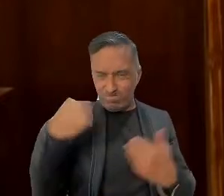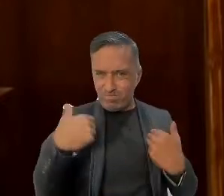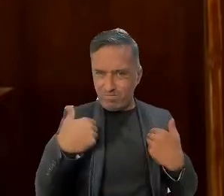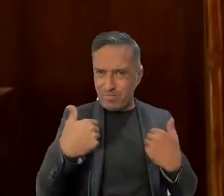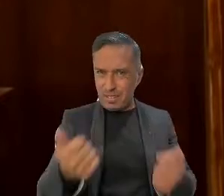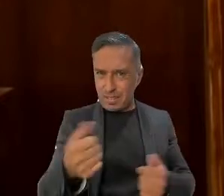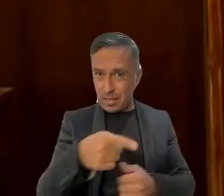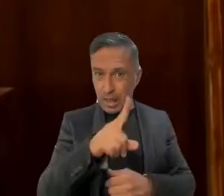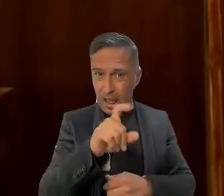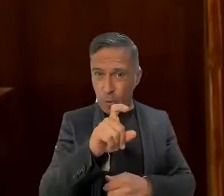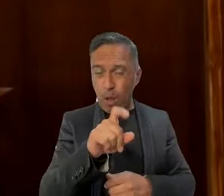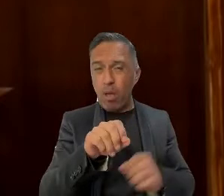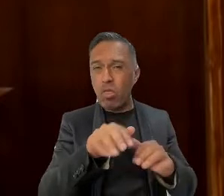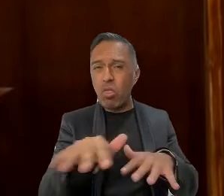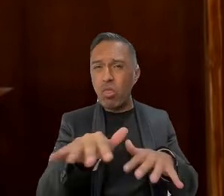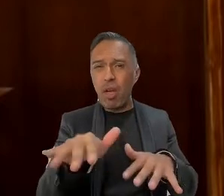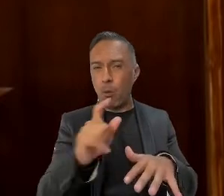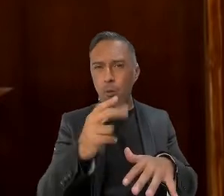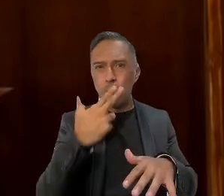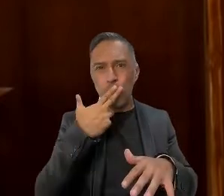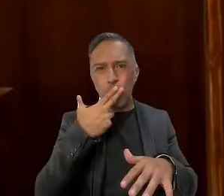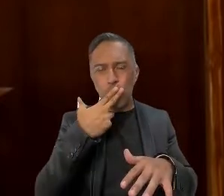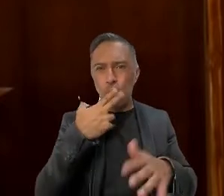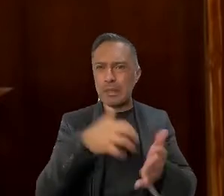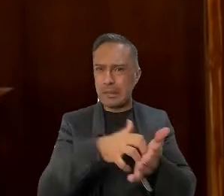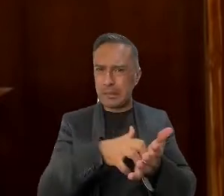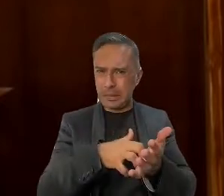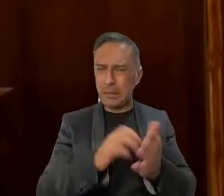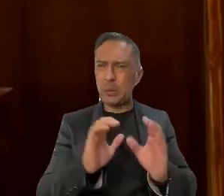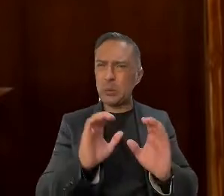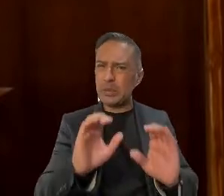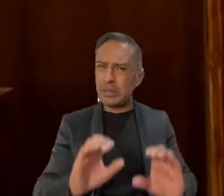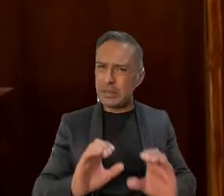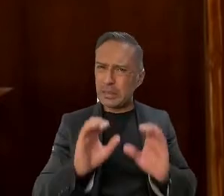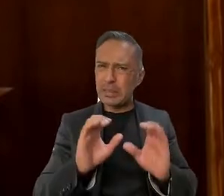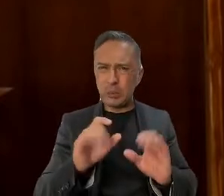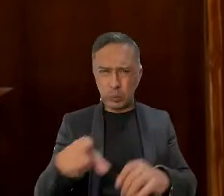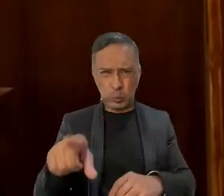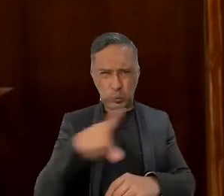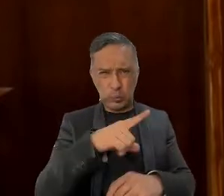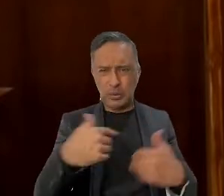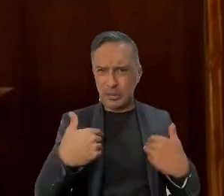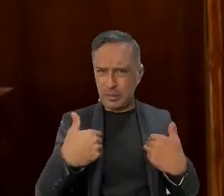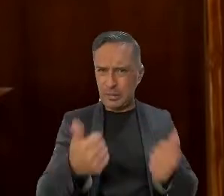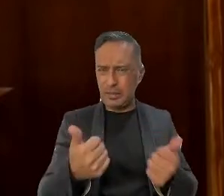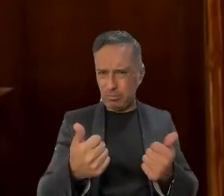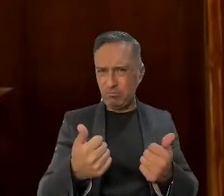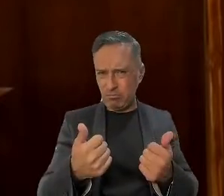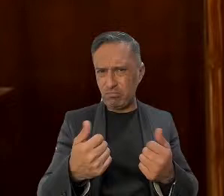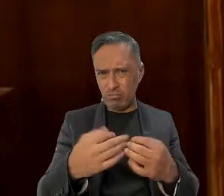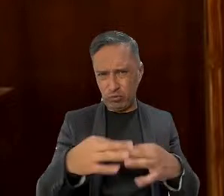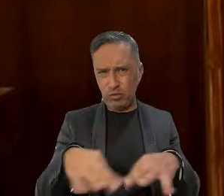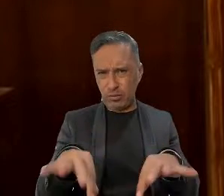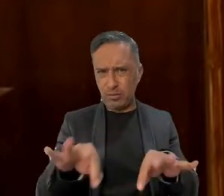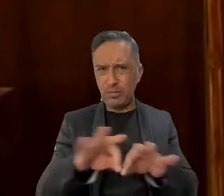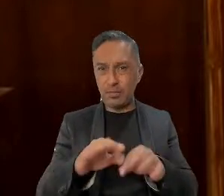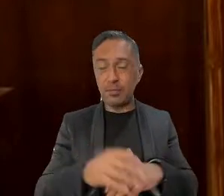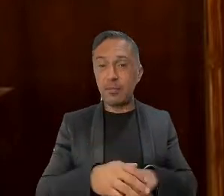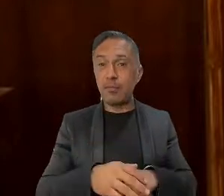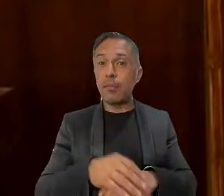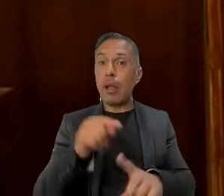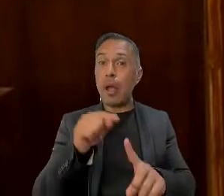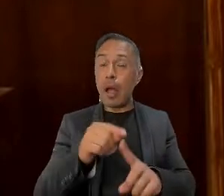líquido. Esperemos que en verdad este necesario, este